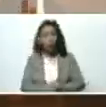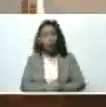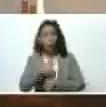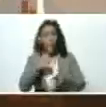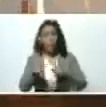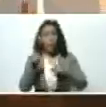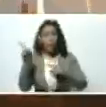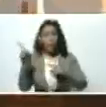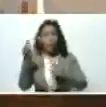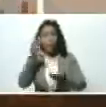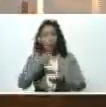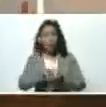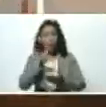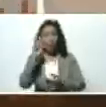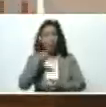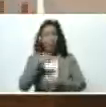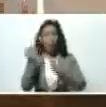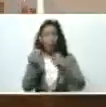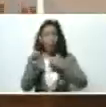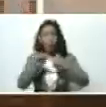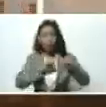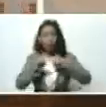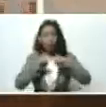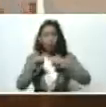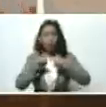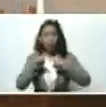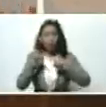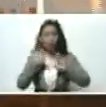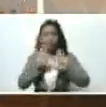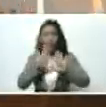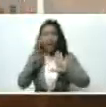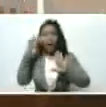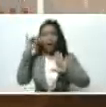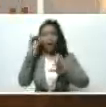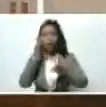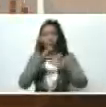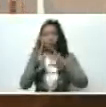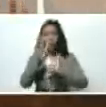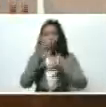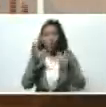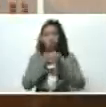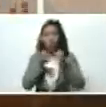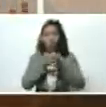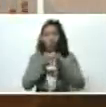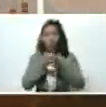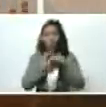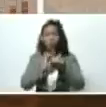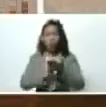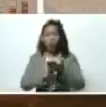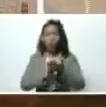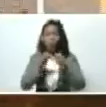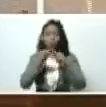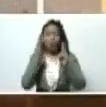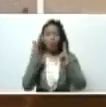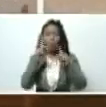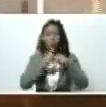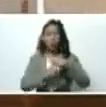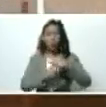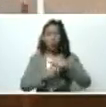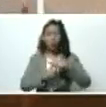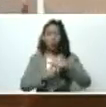estado desplegados durante todo el día también con maquinaria ya teníamos afortunadamente dos yumbos ubicados en Puerto Cruz porque venimos haciendo trabajo